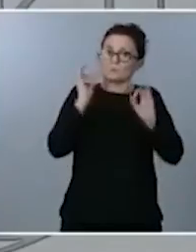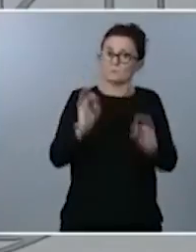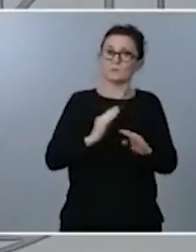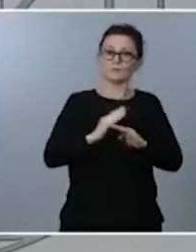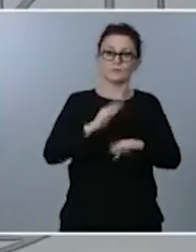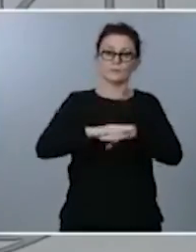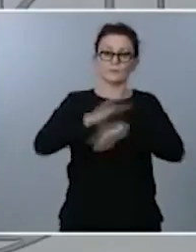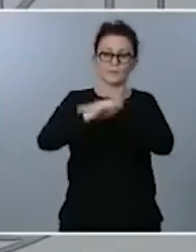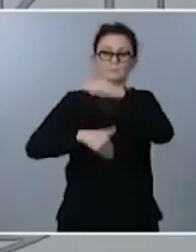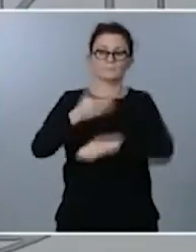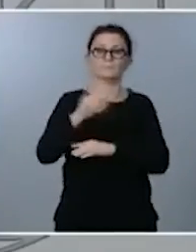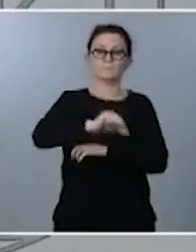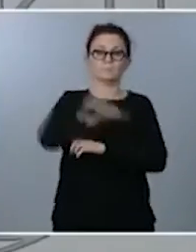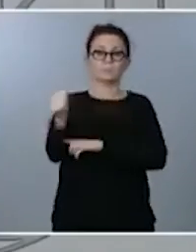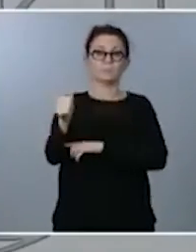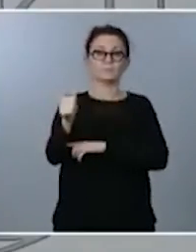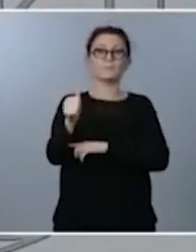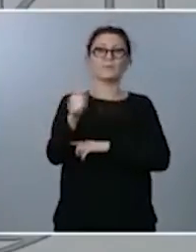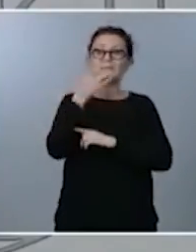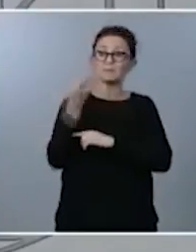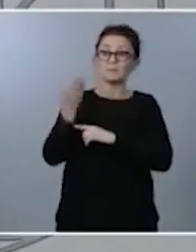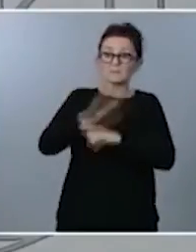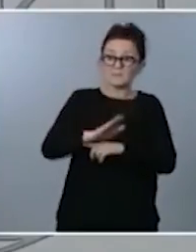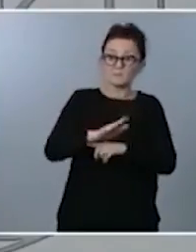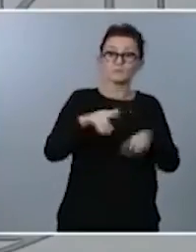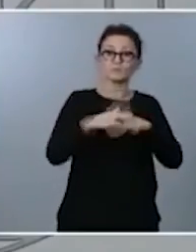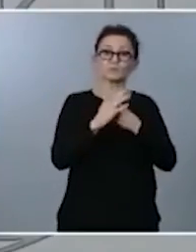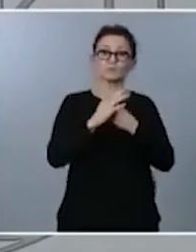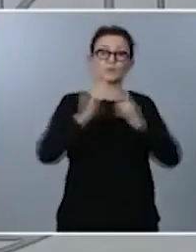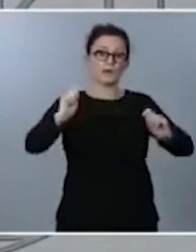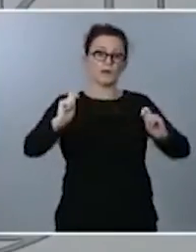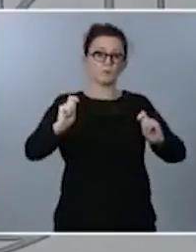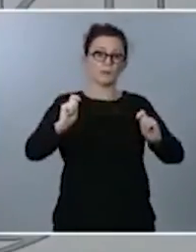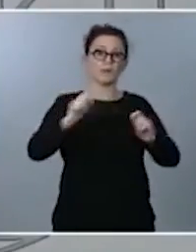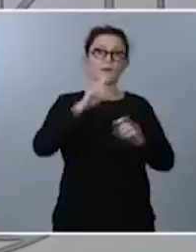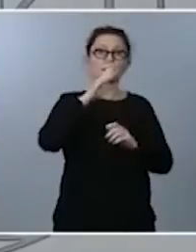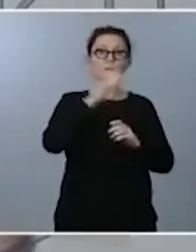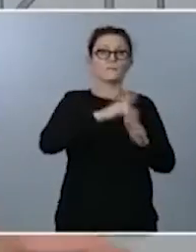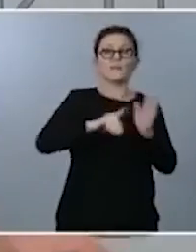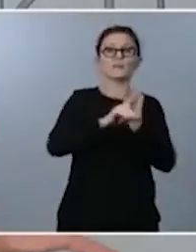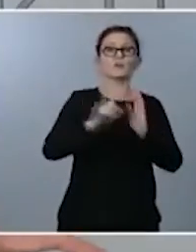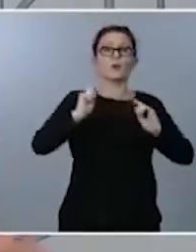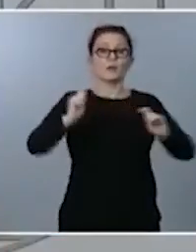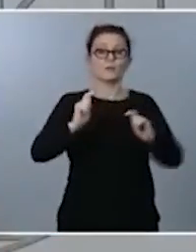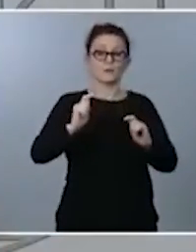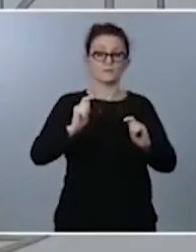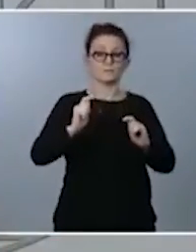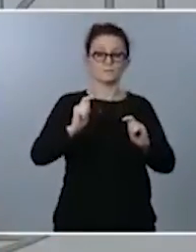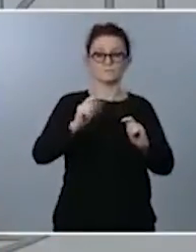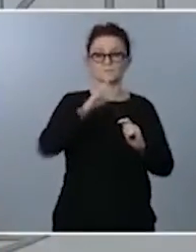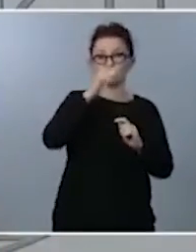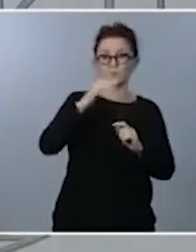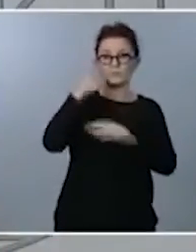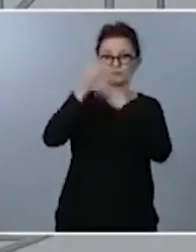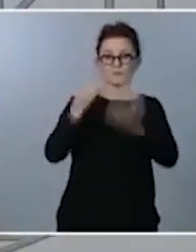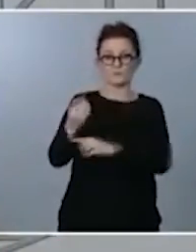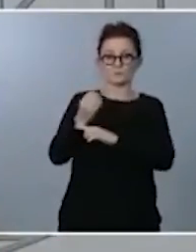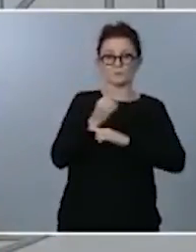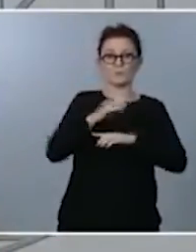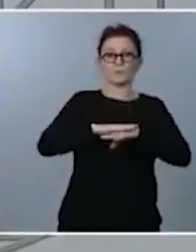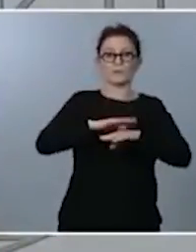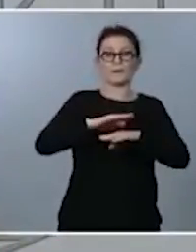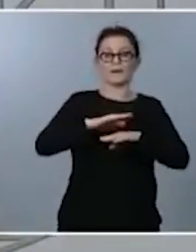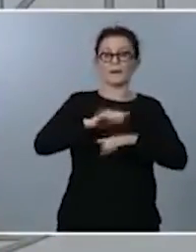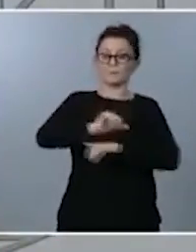decreto de alarma es porque creemos que tiene los apoyos necesarios para que pueda ver la luz dicho esto este ejecutivo siempre es prudente